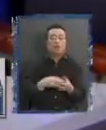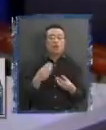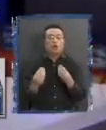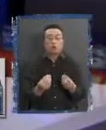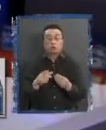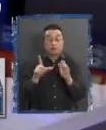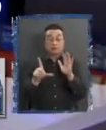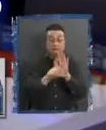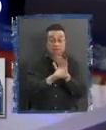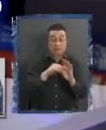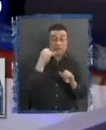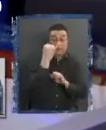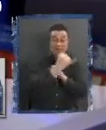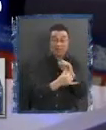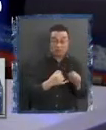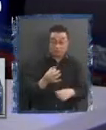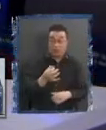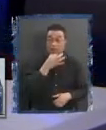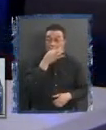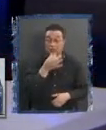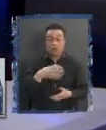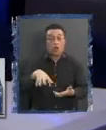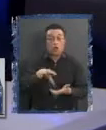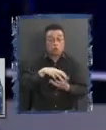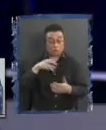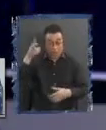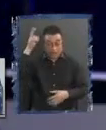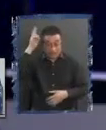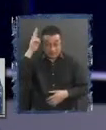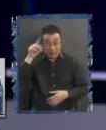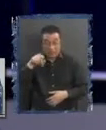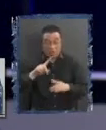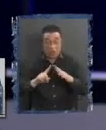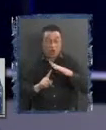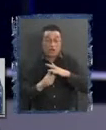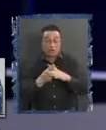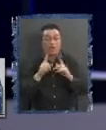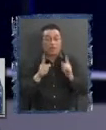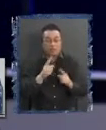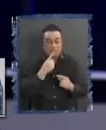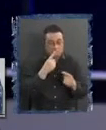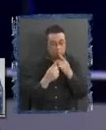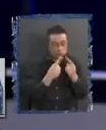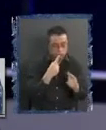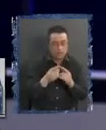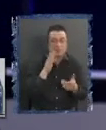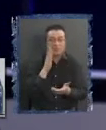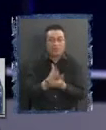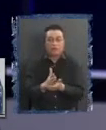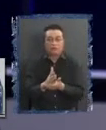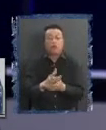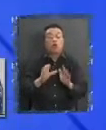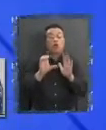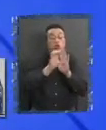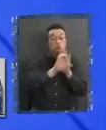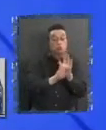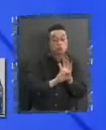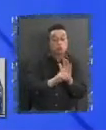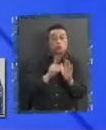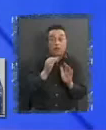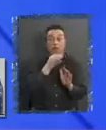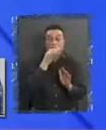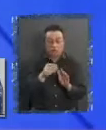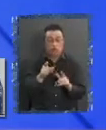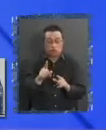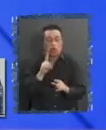internacional establece que a los pueblos indígenas originarios hay que preguntarles, consultarles, pero en la constitución dice que aquí sí tienen